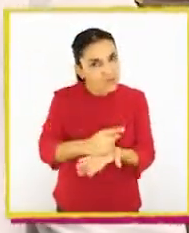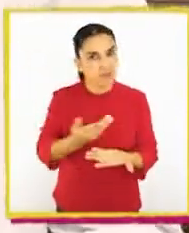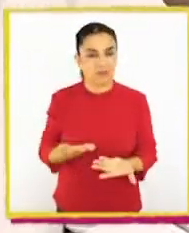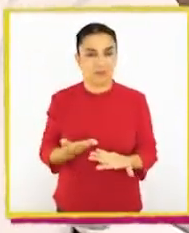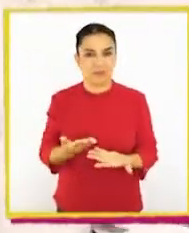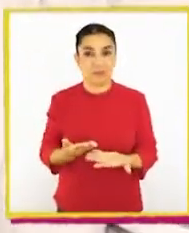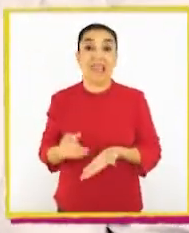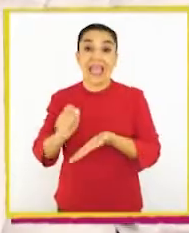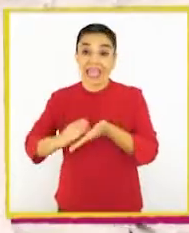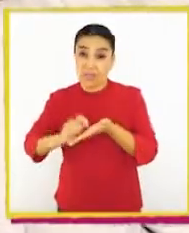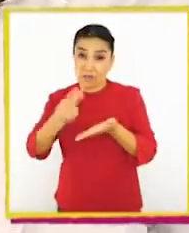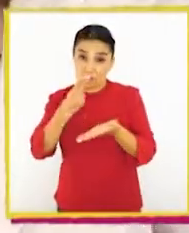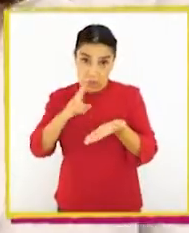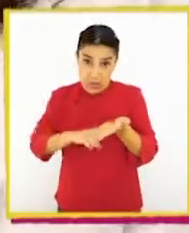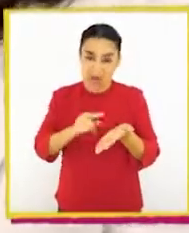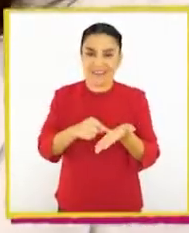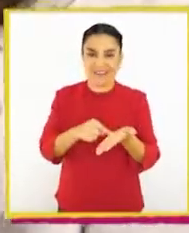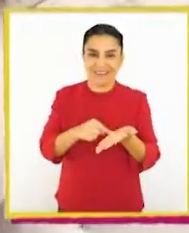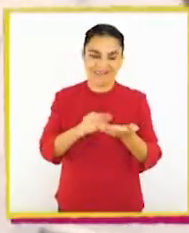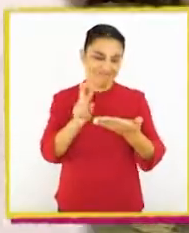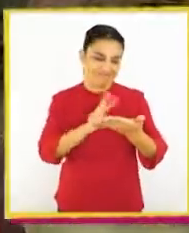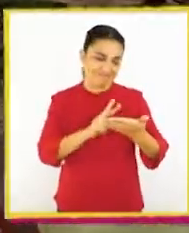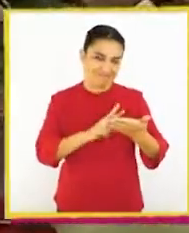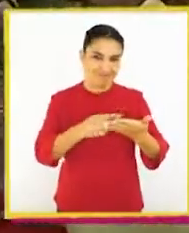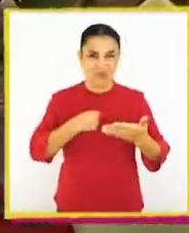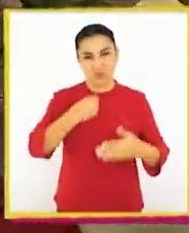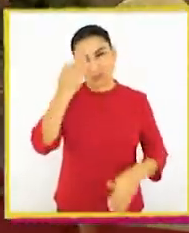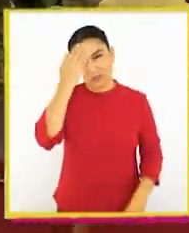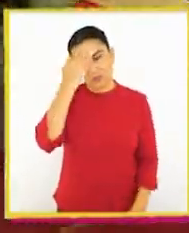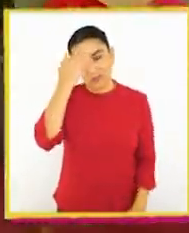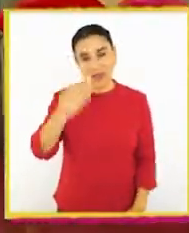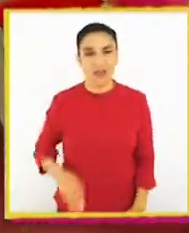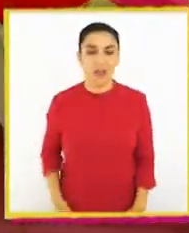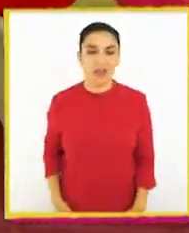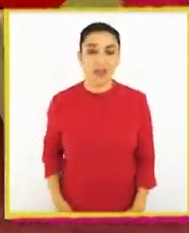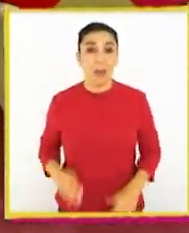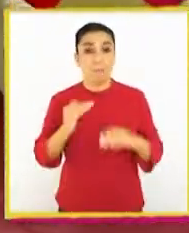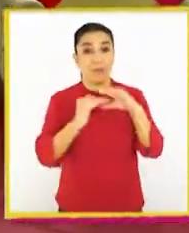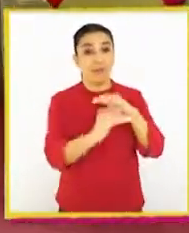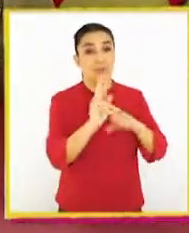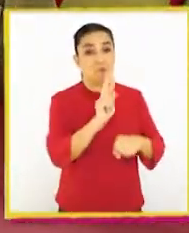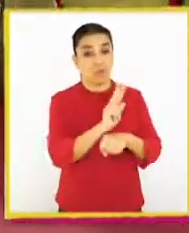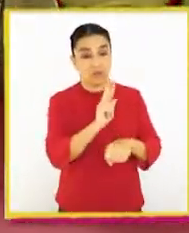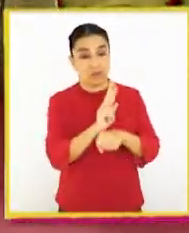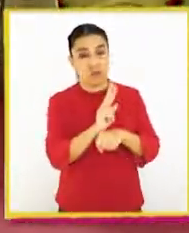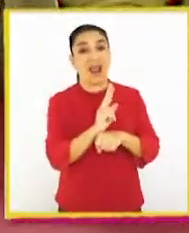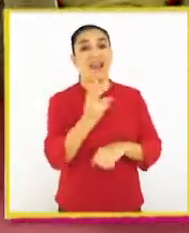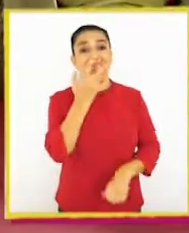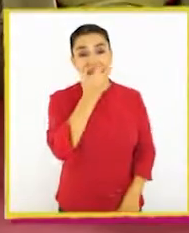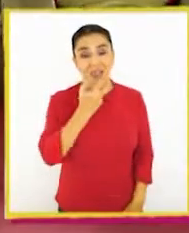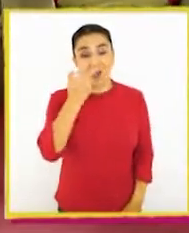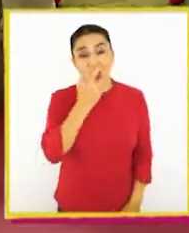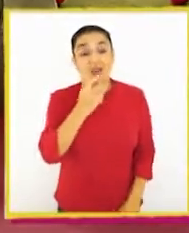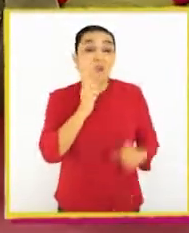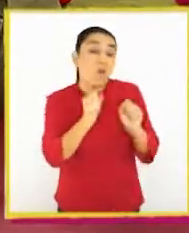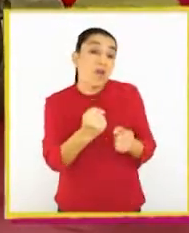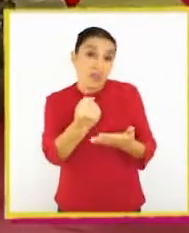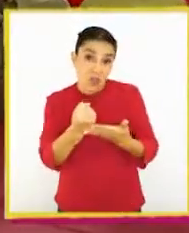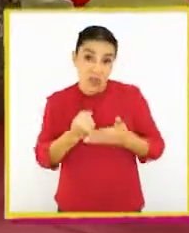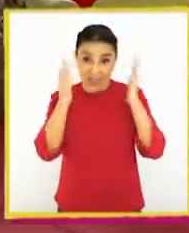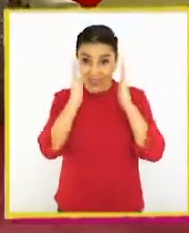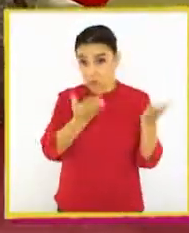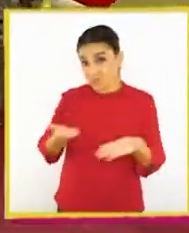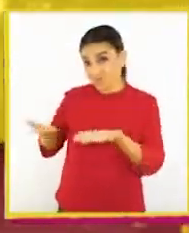Escribí una carta y la verdad es que me dejó bien preocupada. Se la mandé a profesora de lenguaje para ver si es que puede ayudarnos.